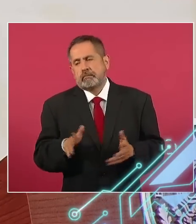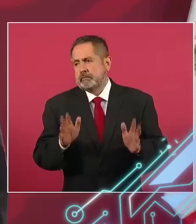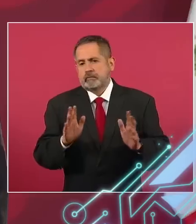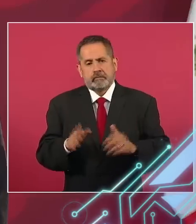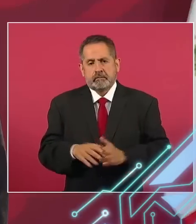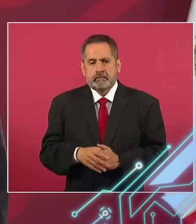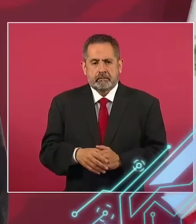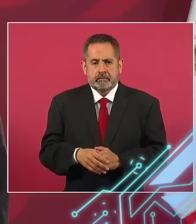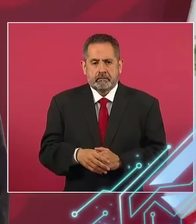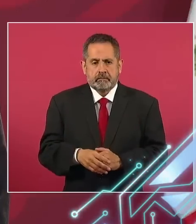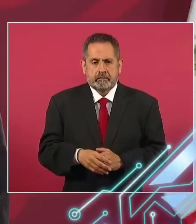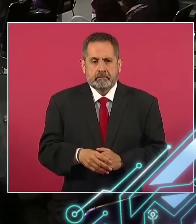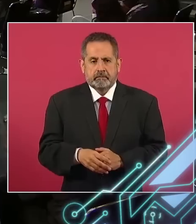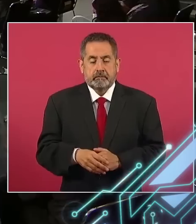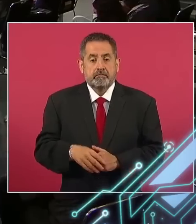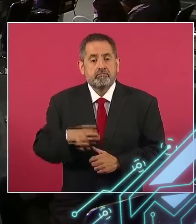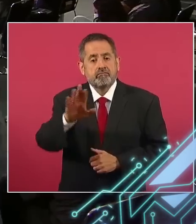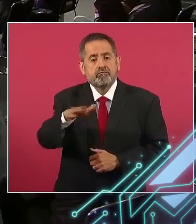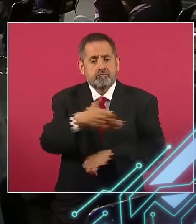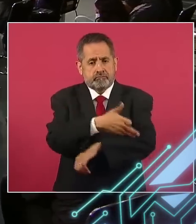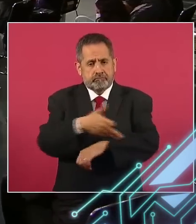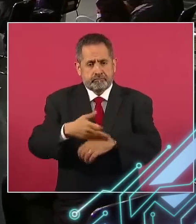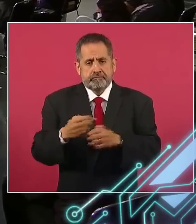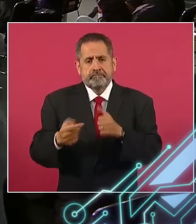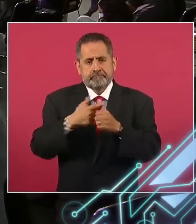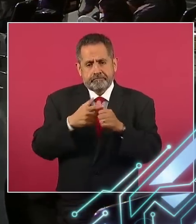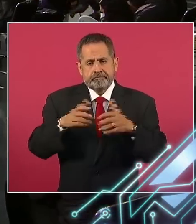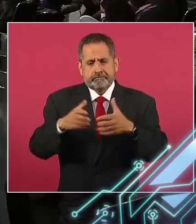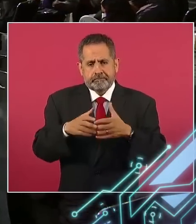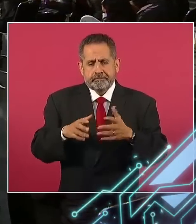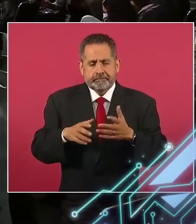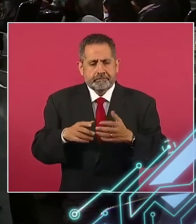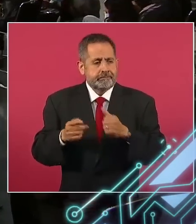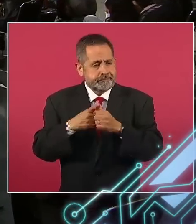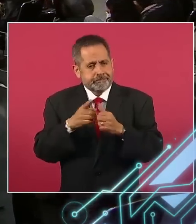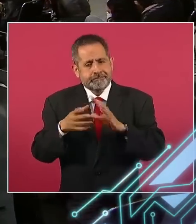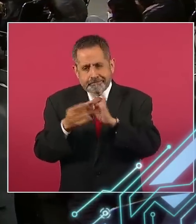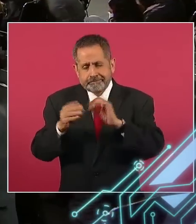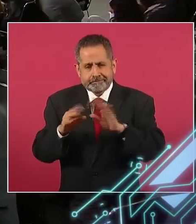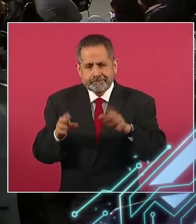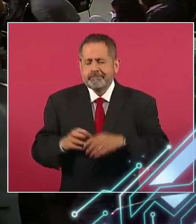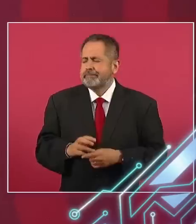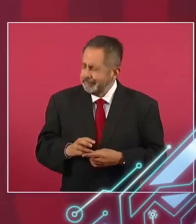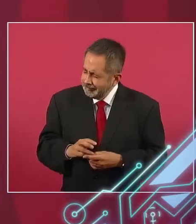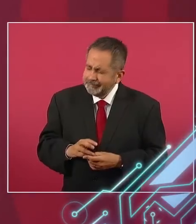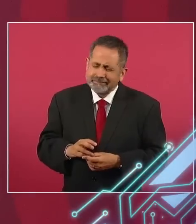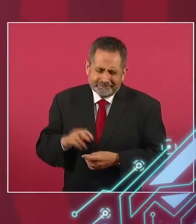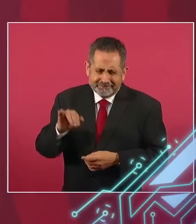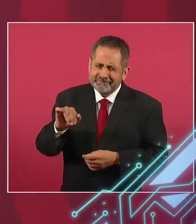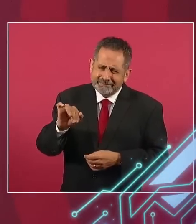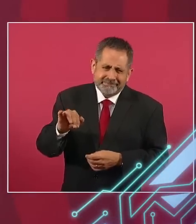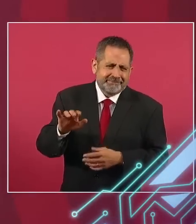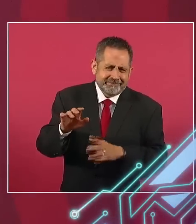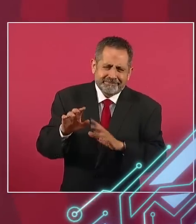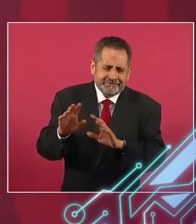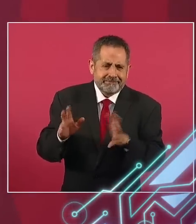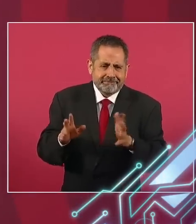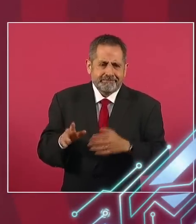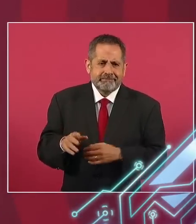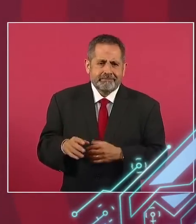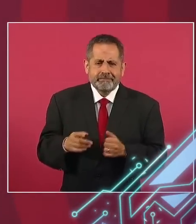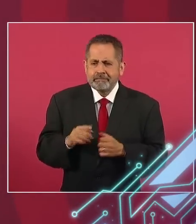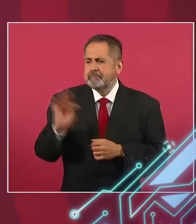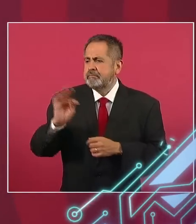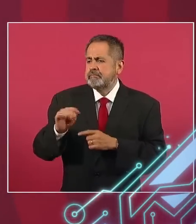Pero las familias decían que primero había que empezar por el esclarecimiento y después lo demás. Sí, Incluso se puede